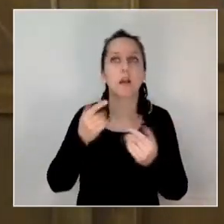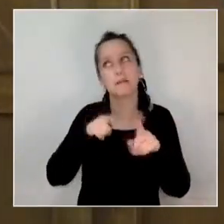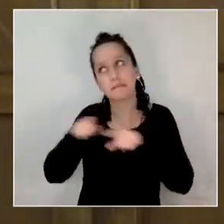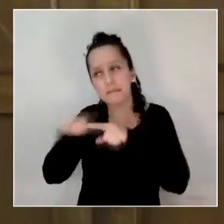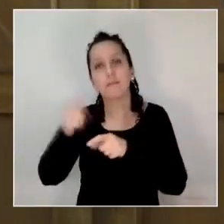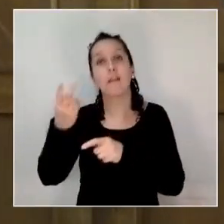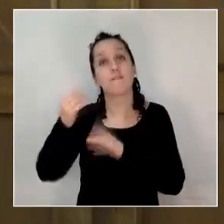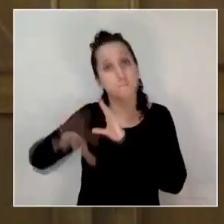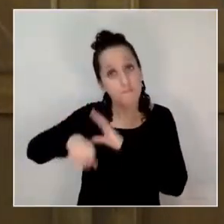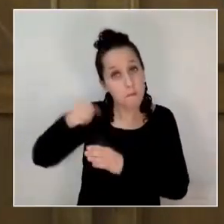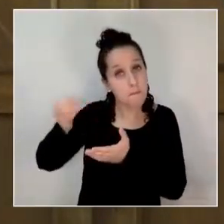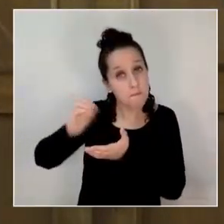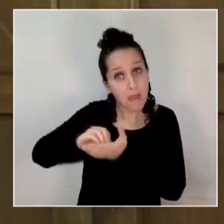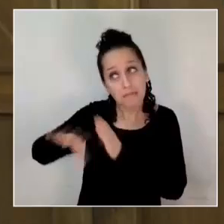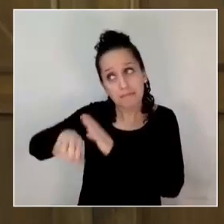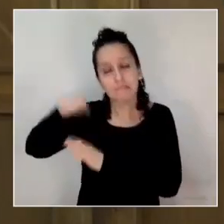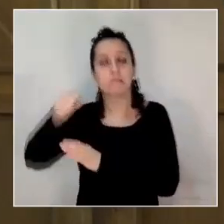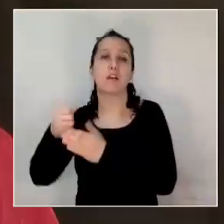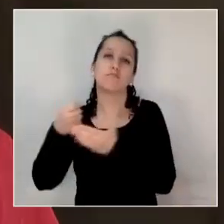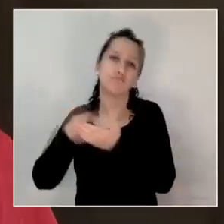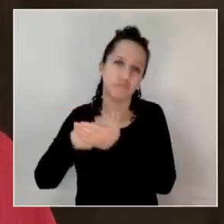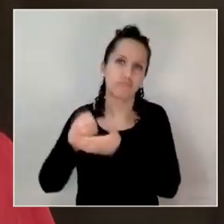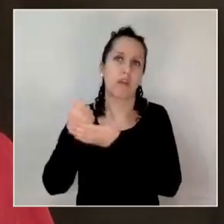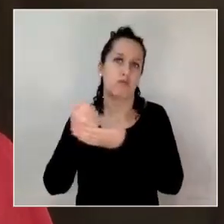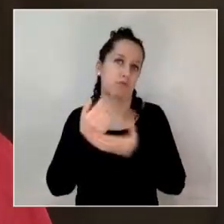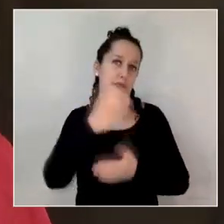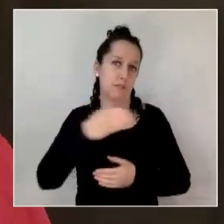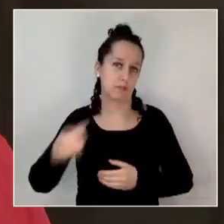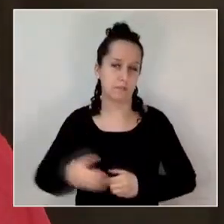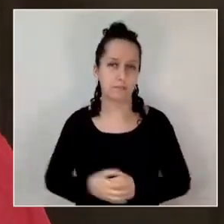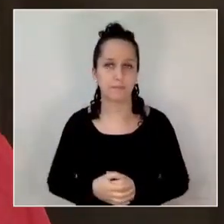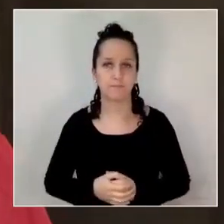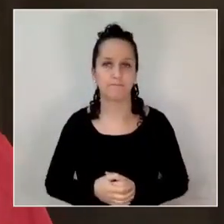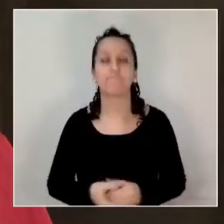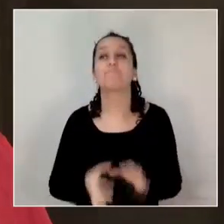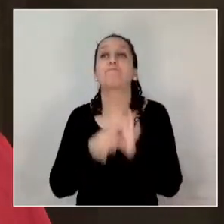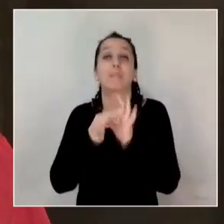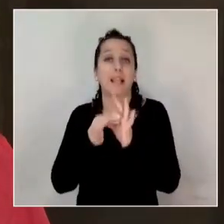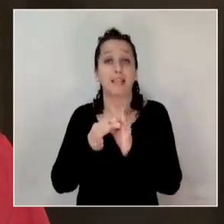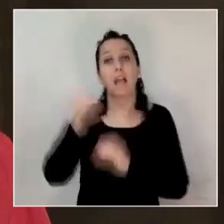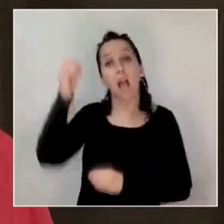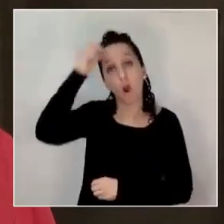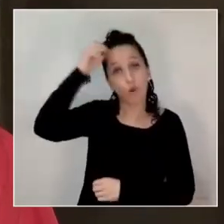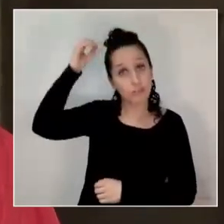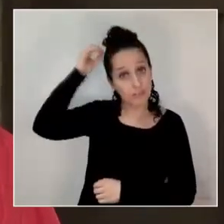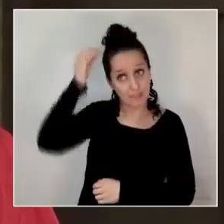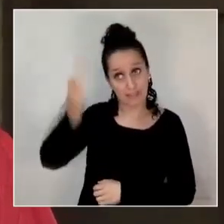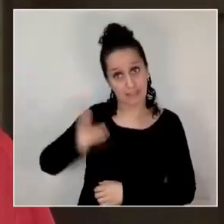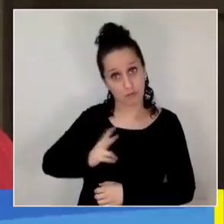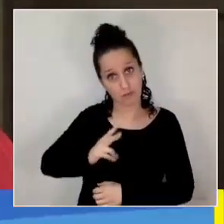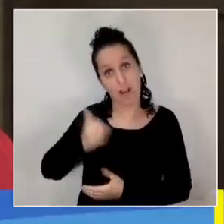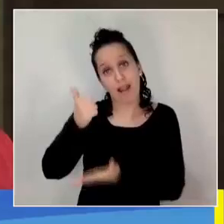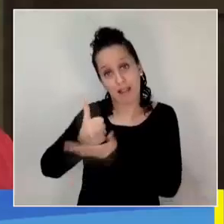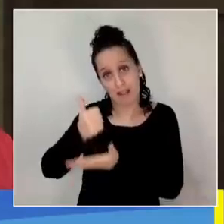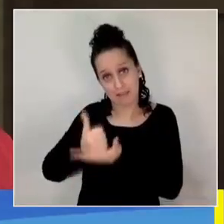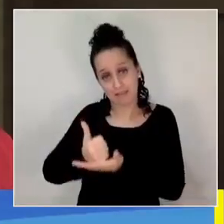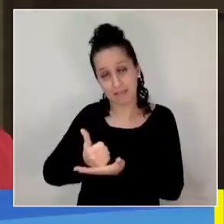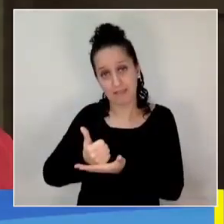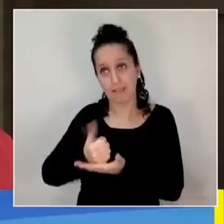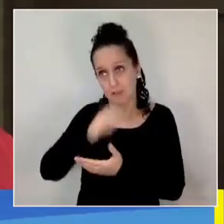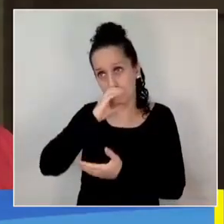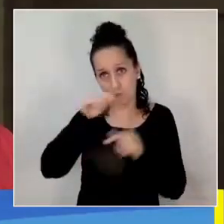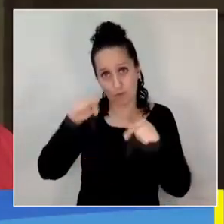llegar con este importante beneficio a las personas de nuestra ciudad. Agradecida también al señor Álvaro Ortiz, el alcalde de nuestra